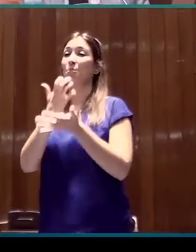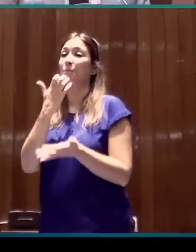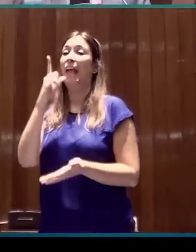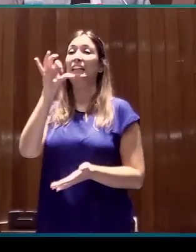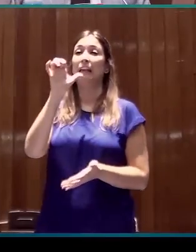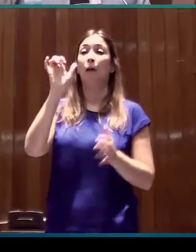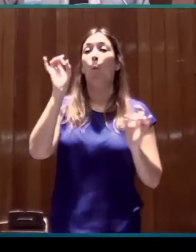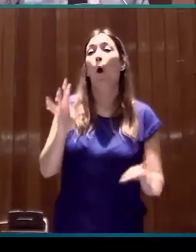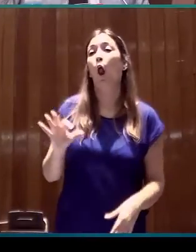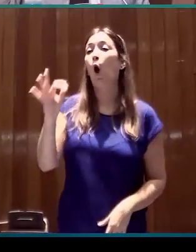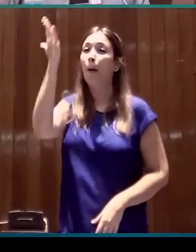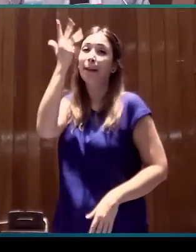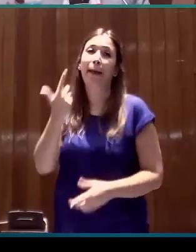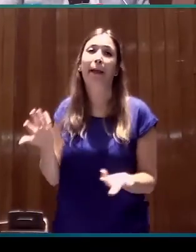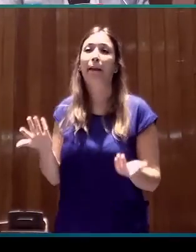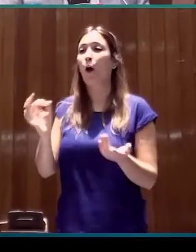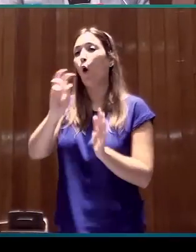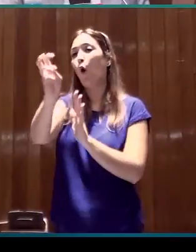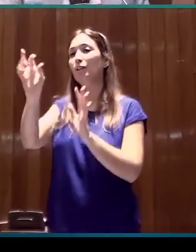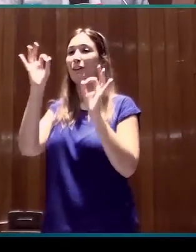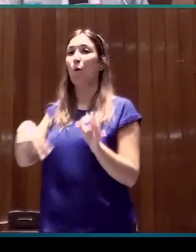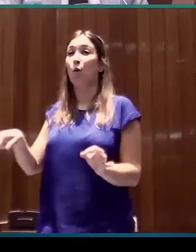de signos española, pero también la americana, etc.